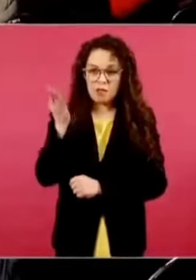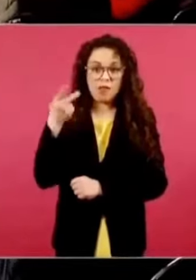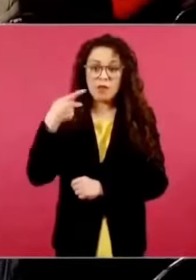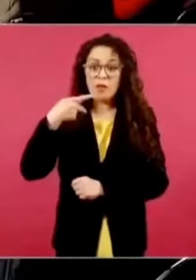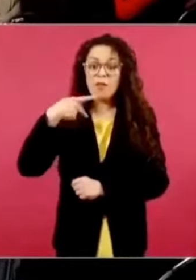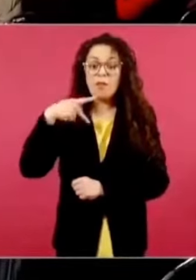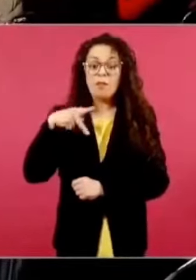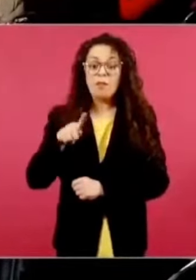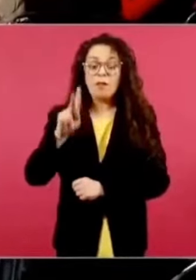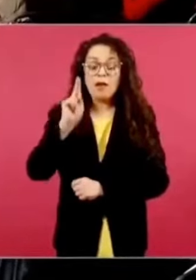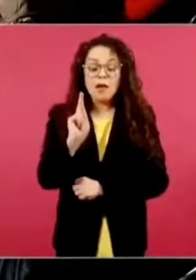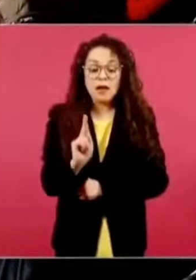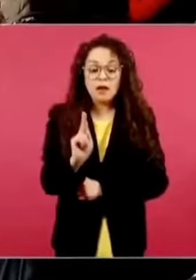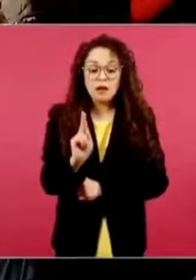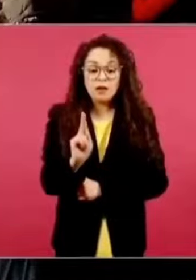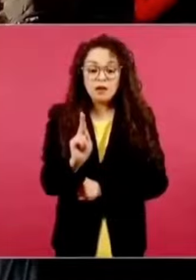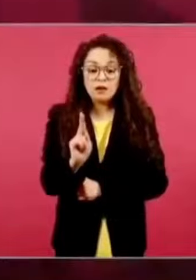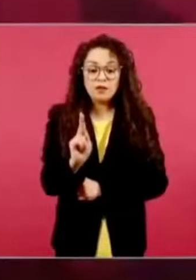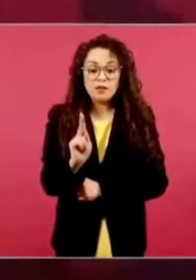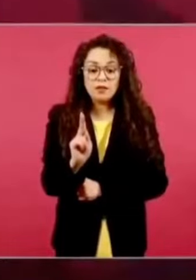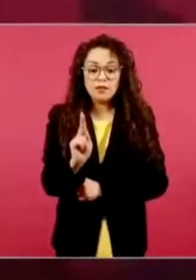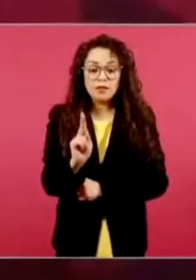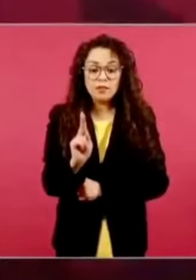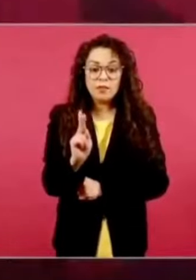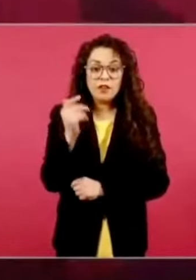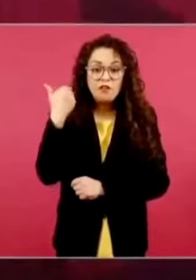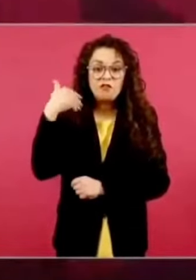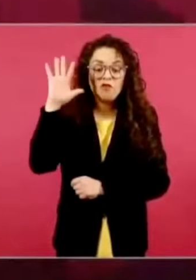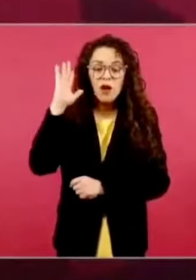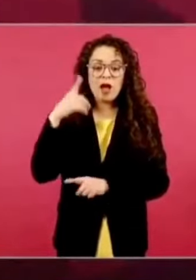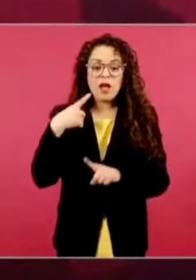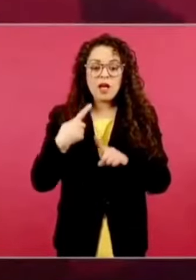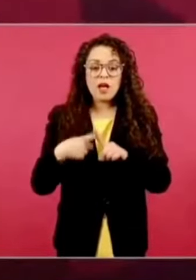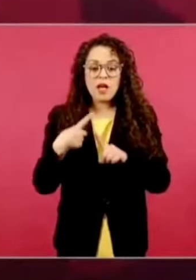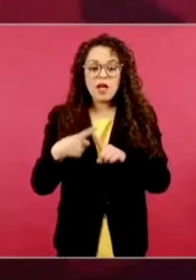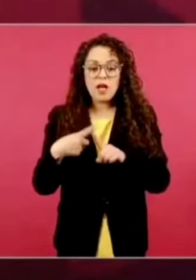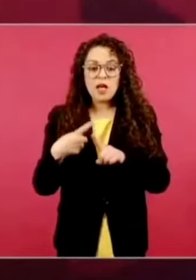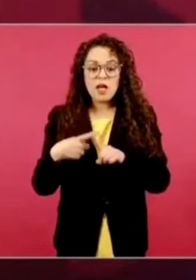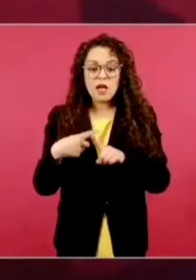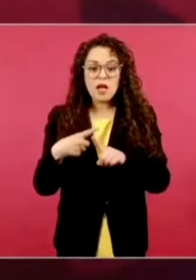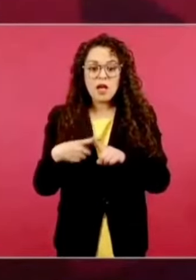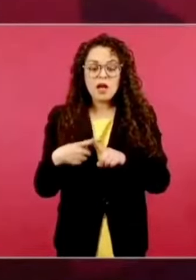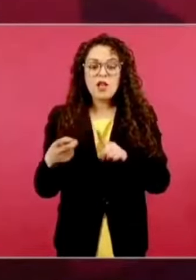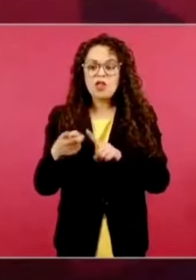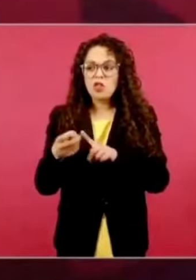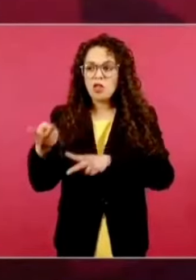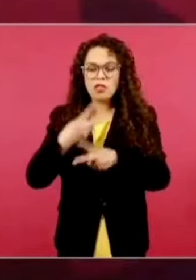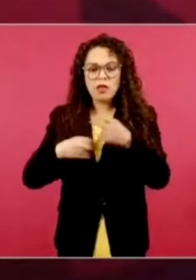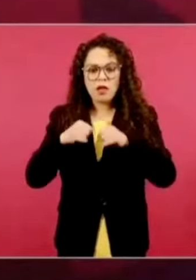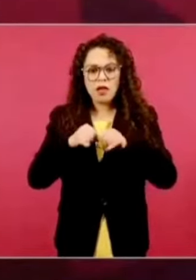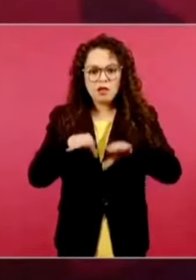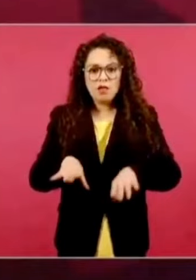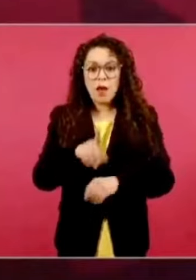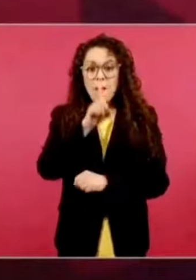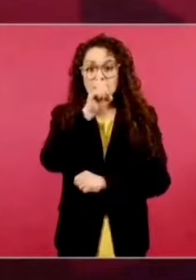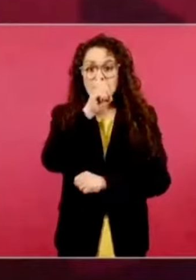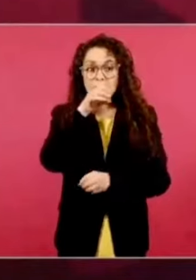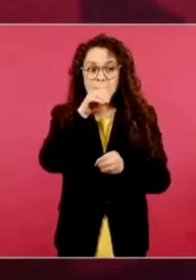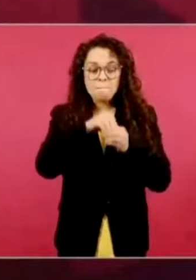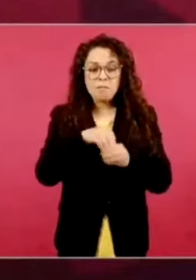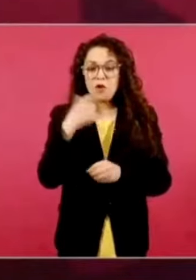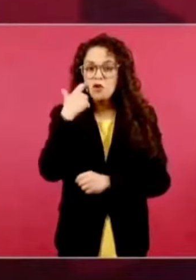quiénes fueron las fuentes y si no,